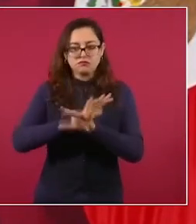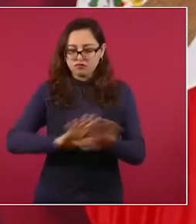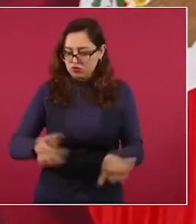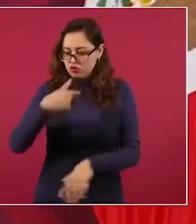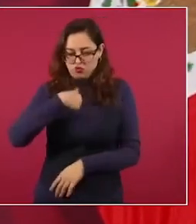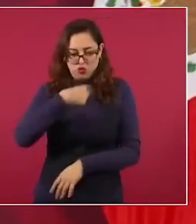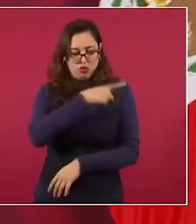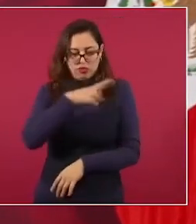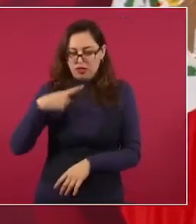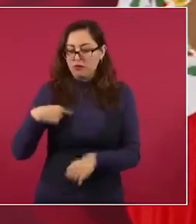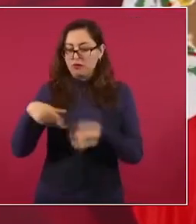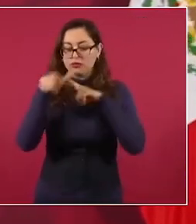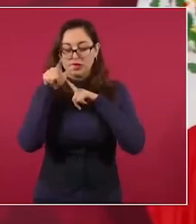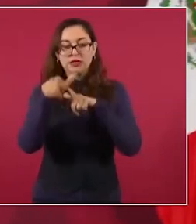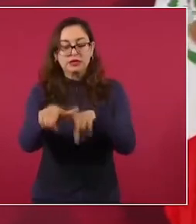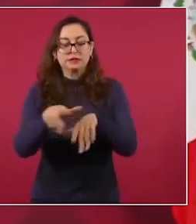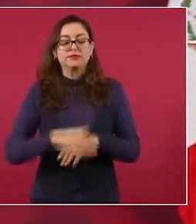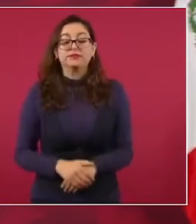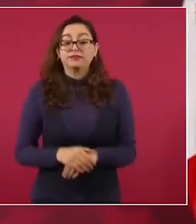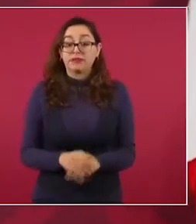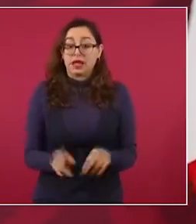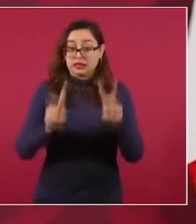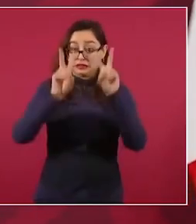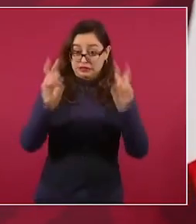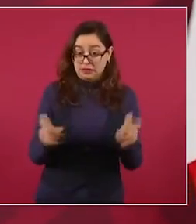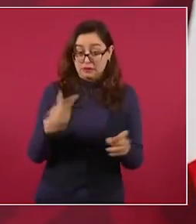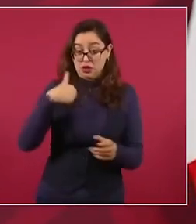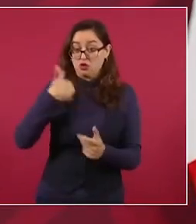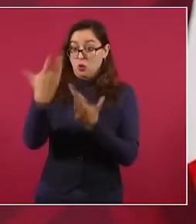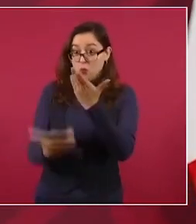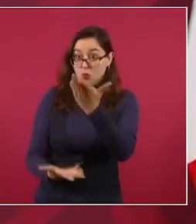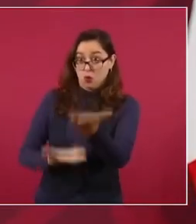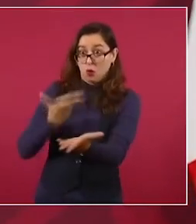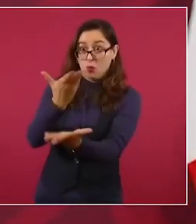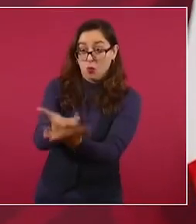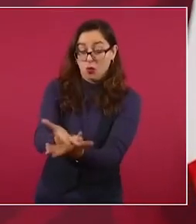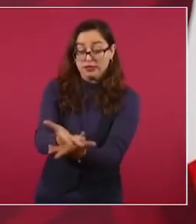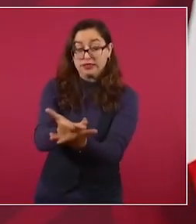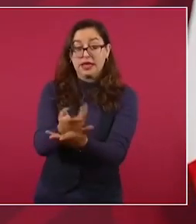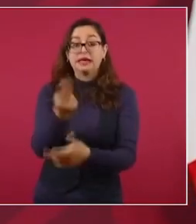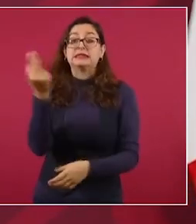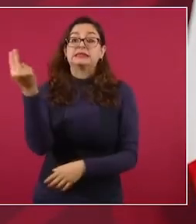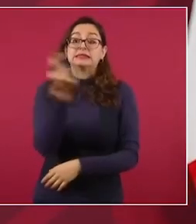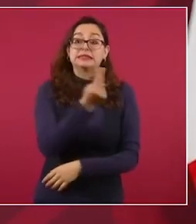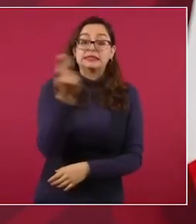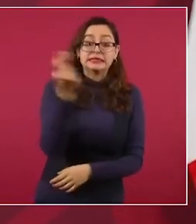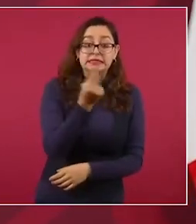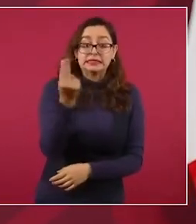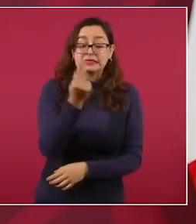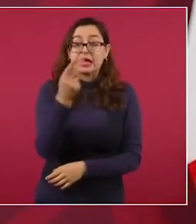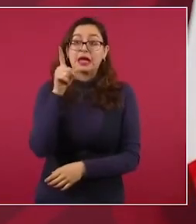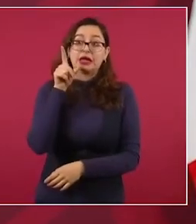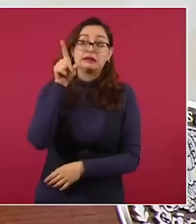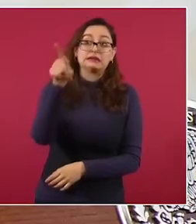apruebe una reforma constitucional no sólo se requiere la mayoría simple,